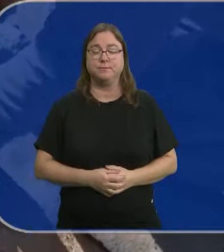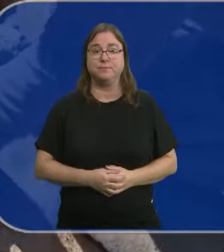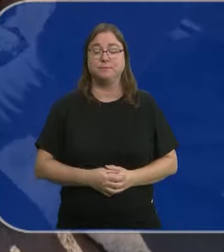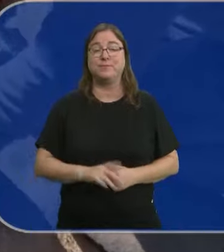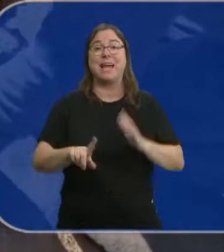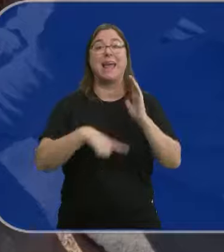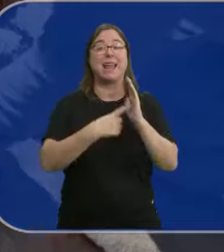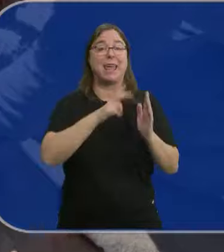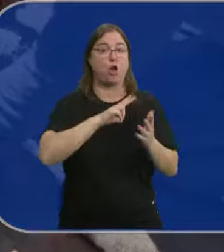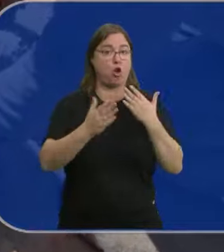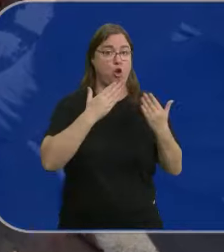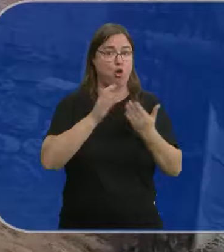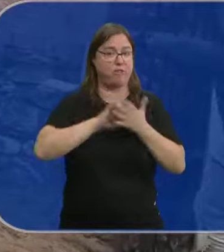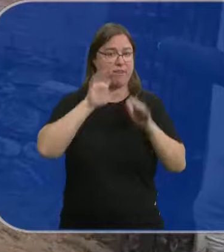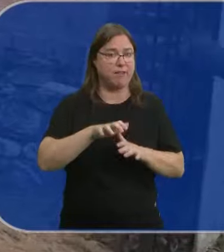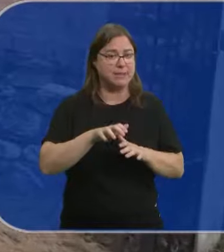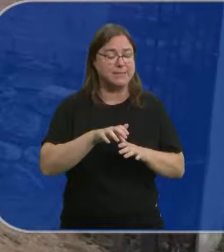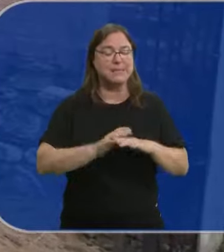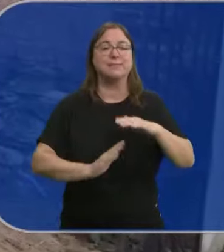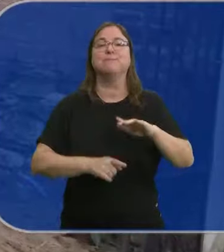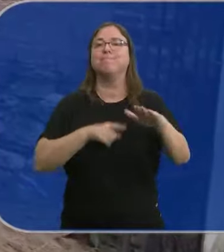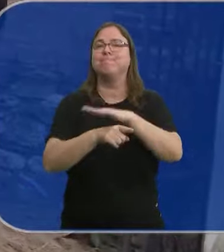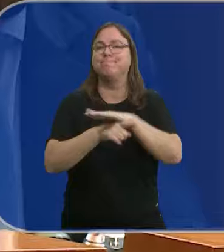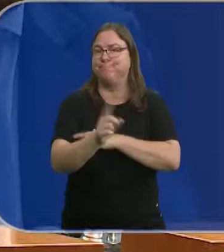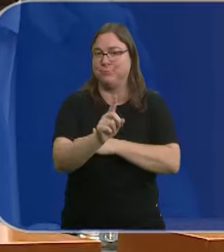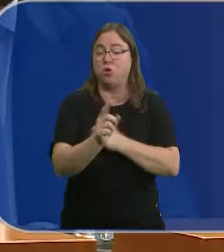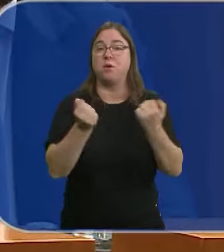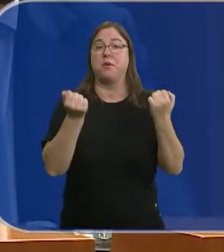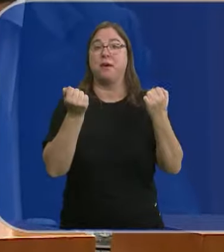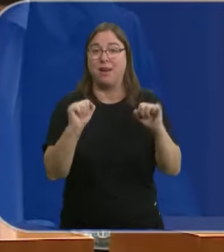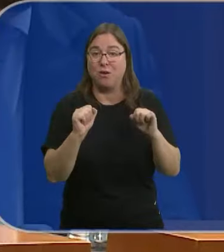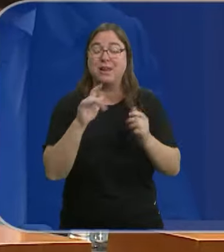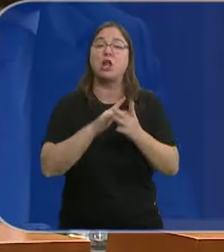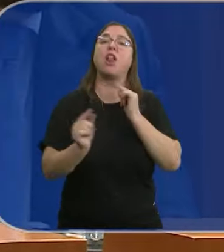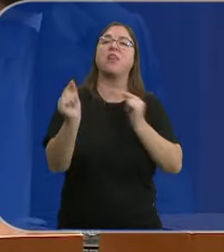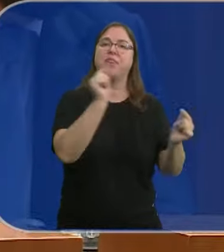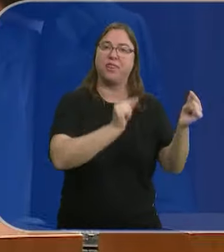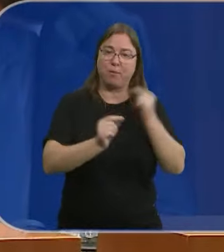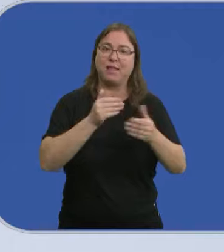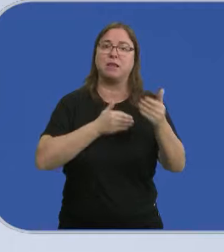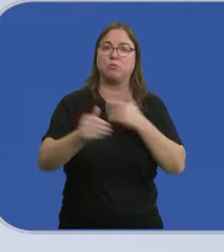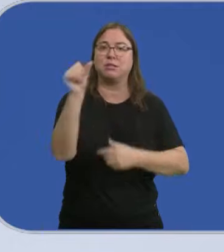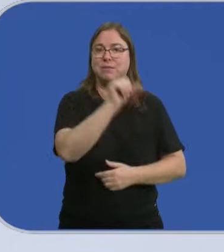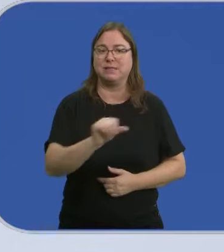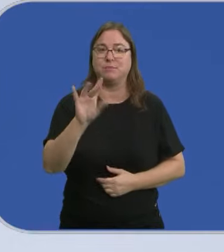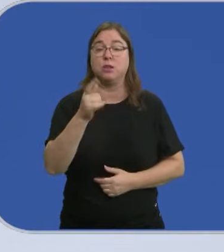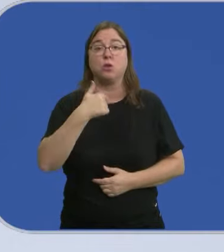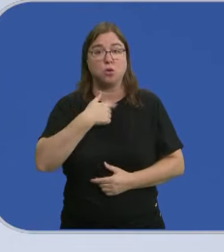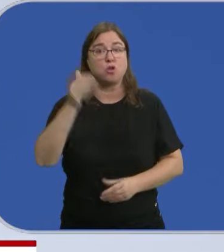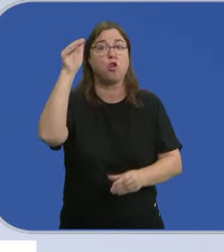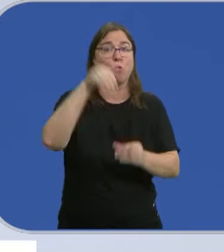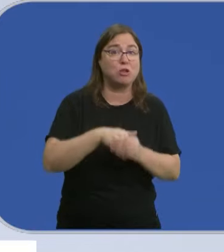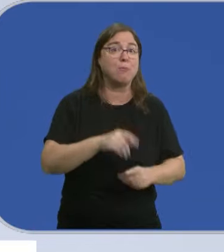La ley de Concordia en Castilla y León no se va a tramitar, a pesar de que sí se debatirá la próxima semana. Vamos a votar